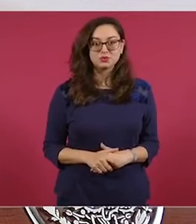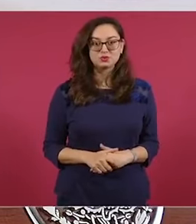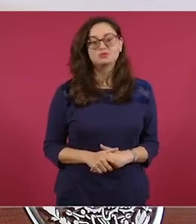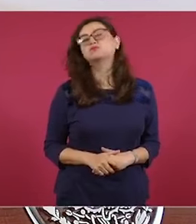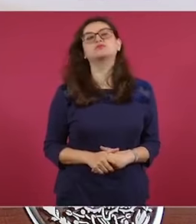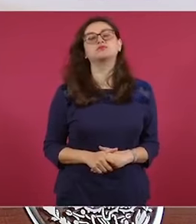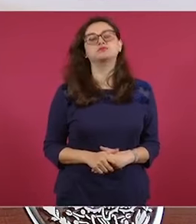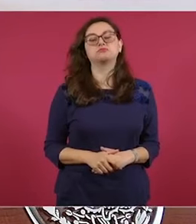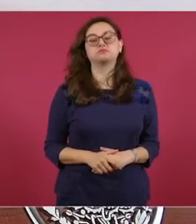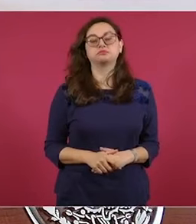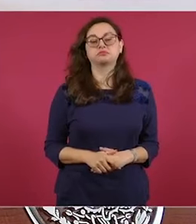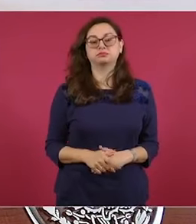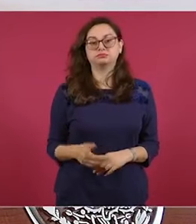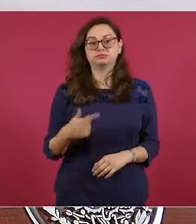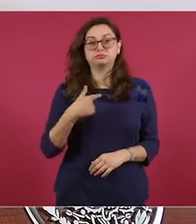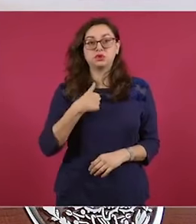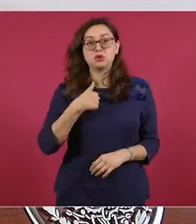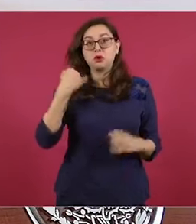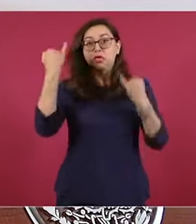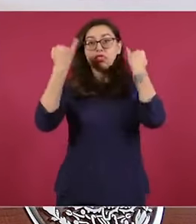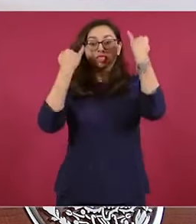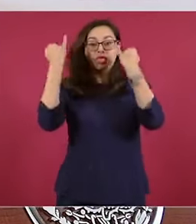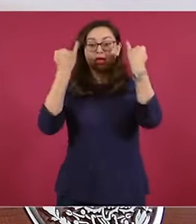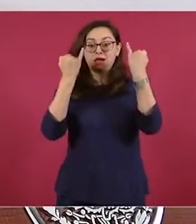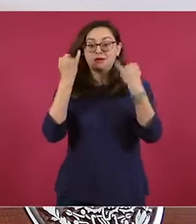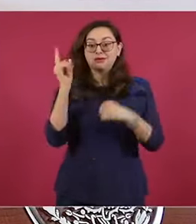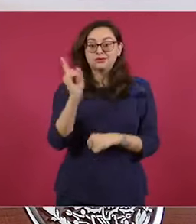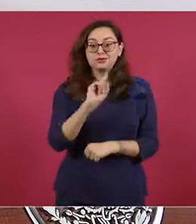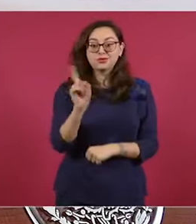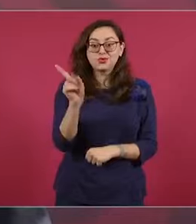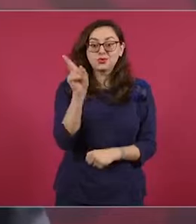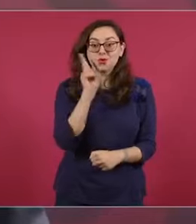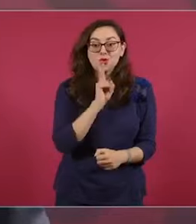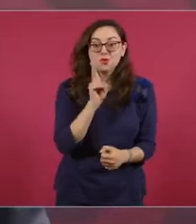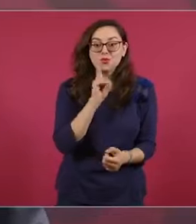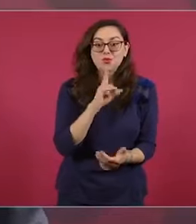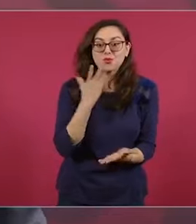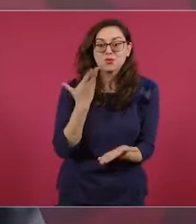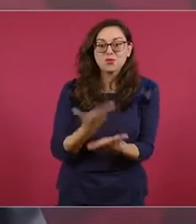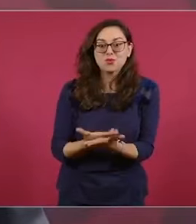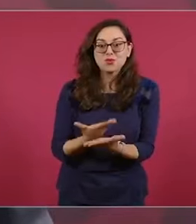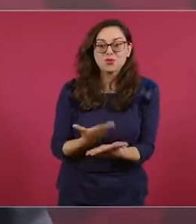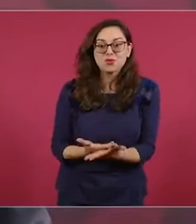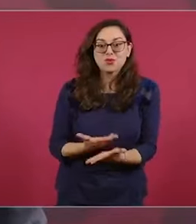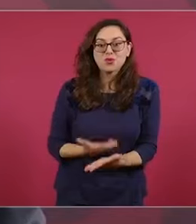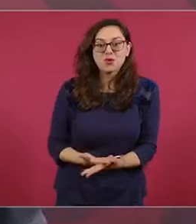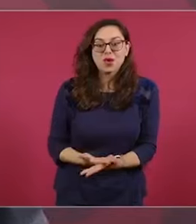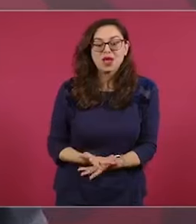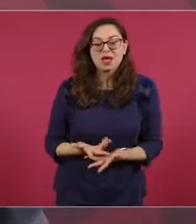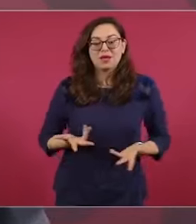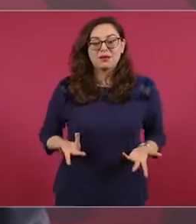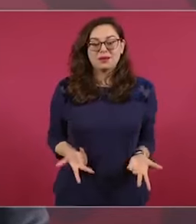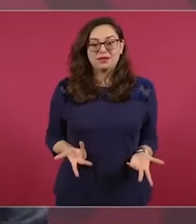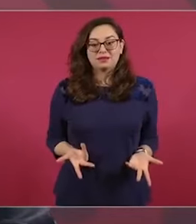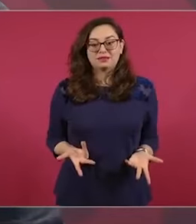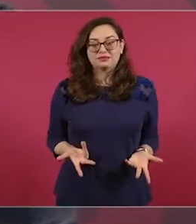tanteo, ya el Poder Judicial, la Suprema Corte rechazó